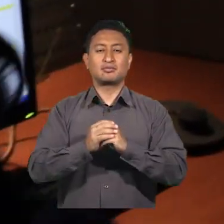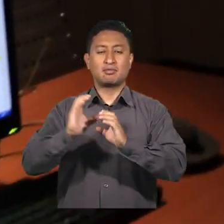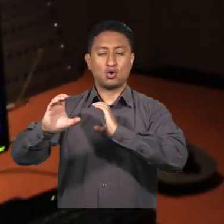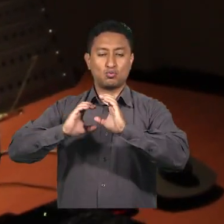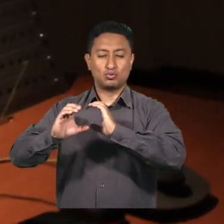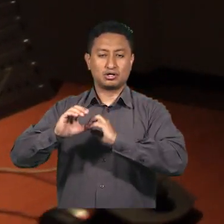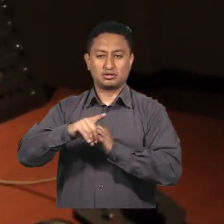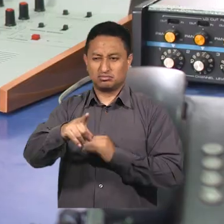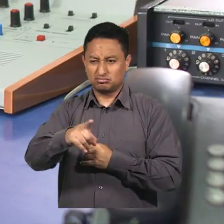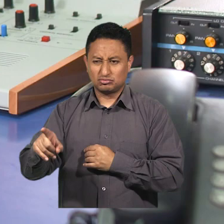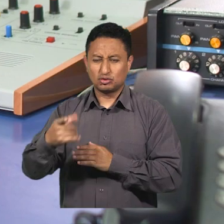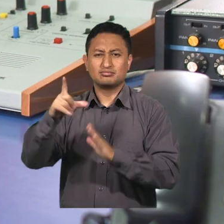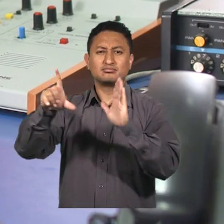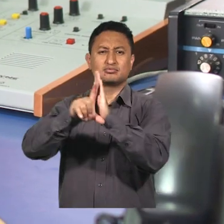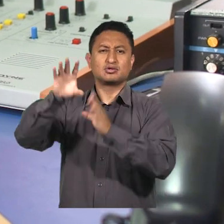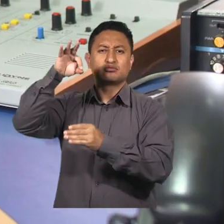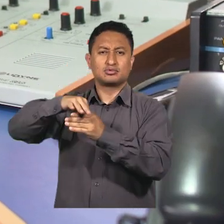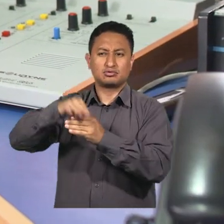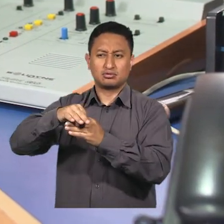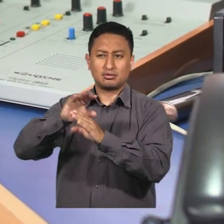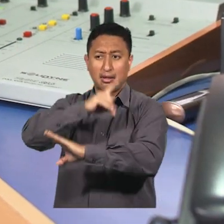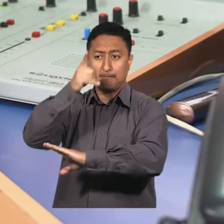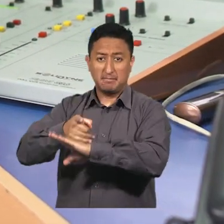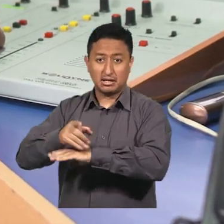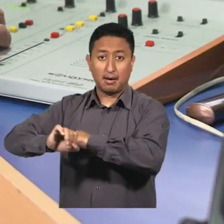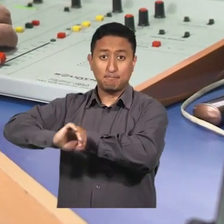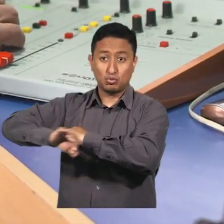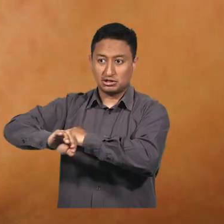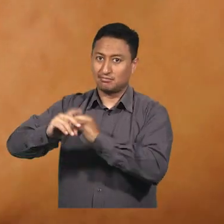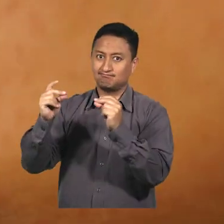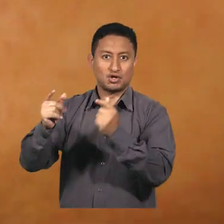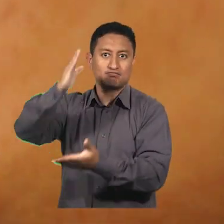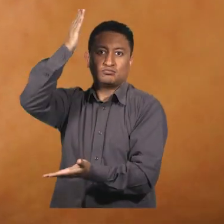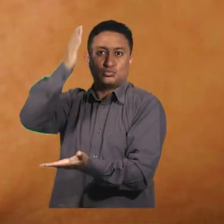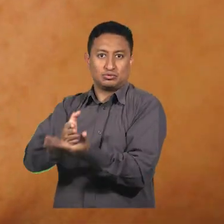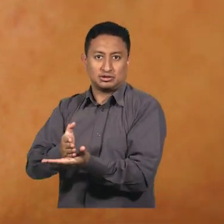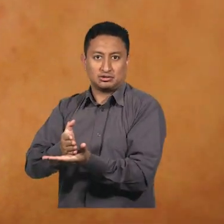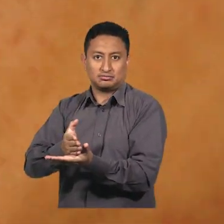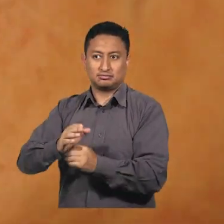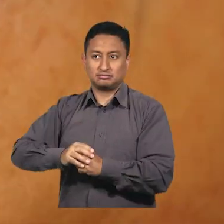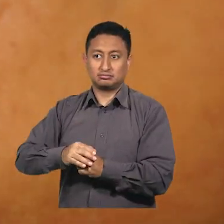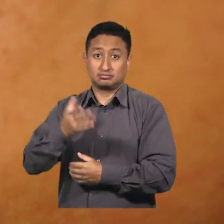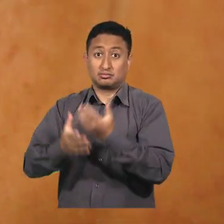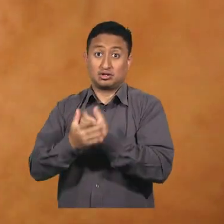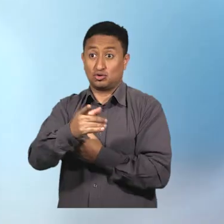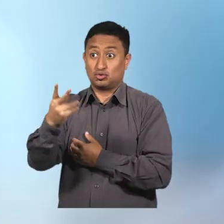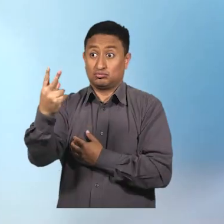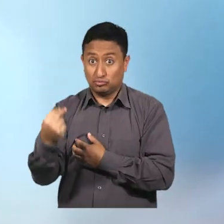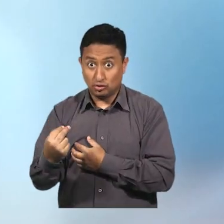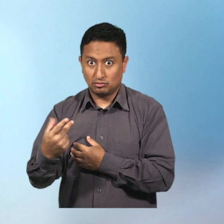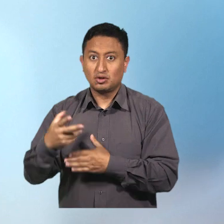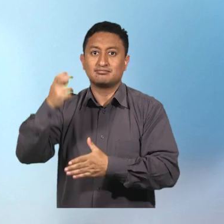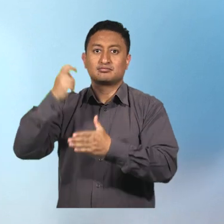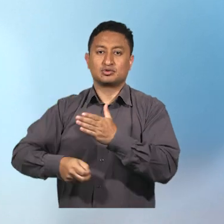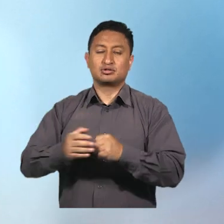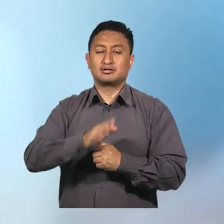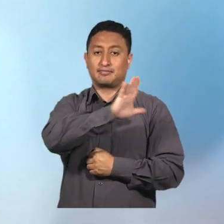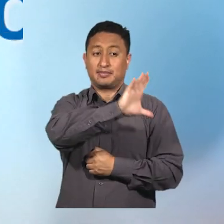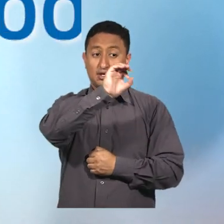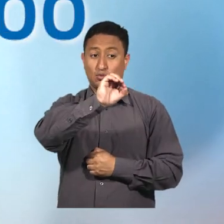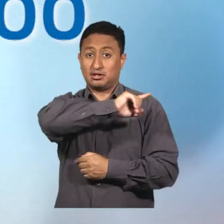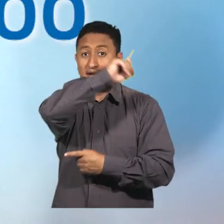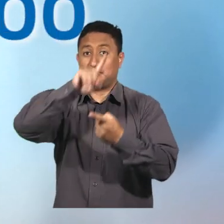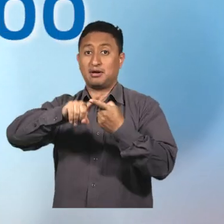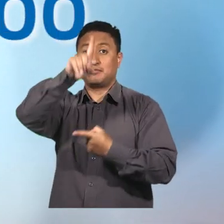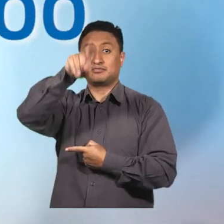comunicación, la ley electoral determina que se suspenderá de inmediato la publicidad y podrían ser sancionados con una multa de 50